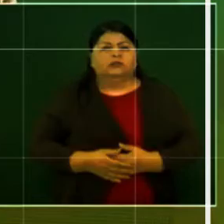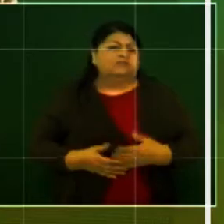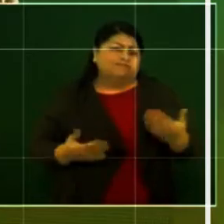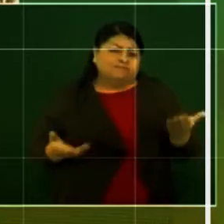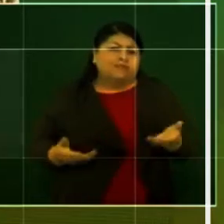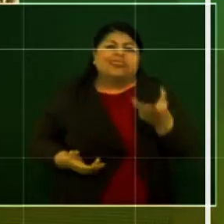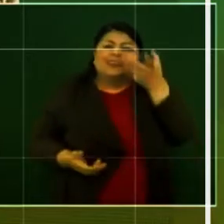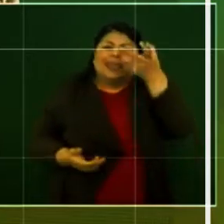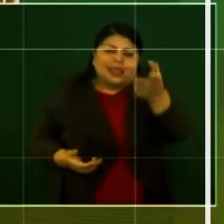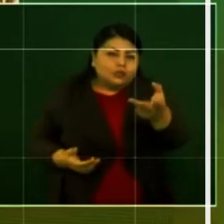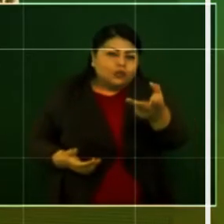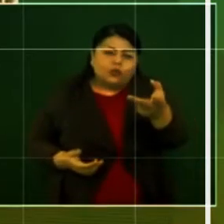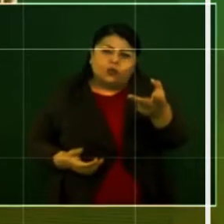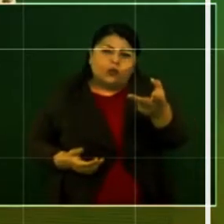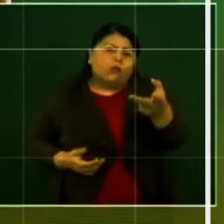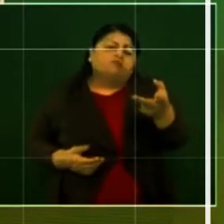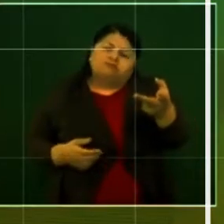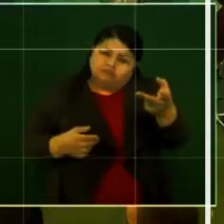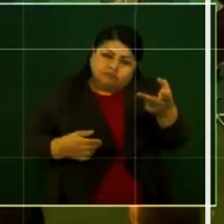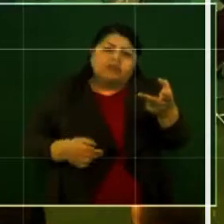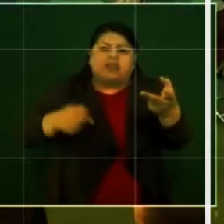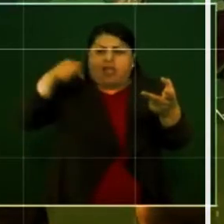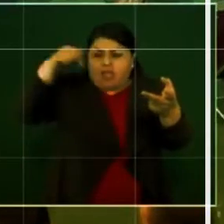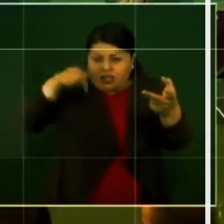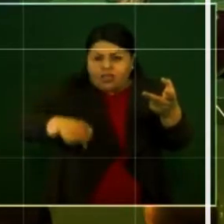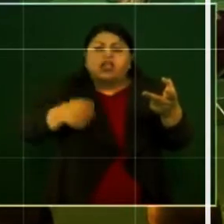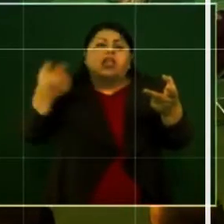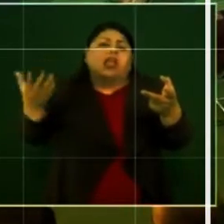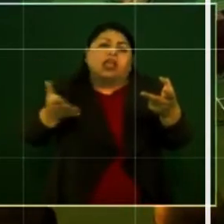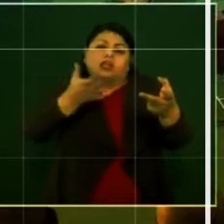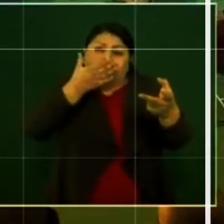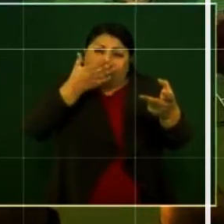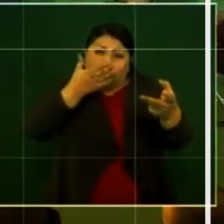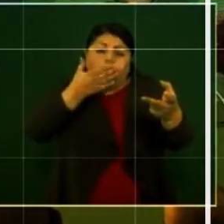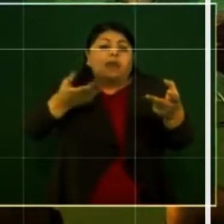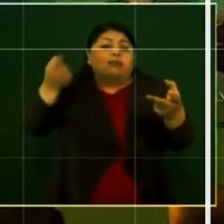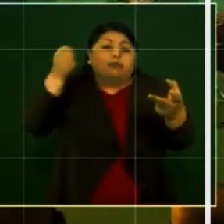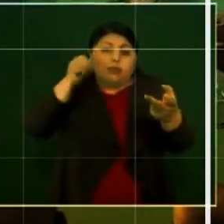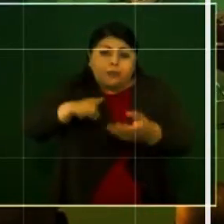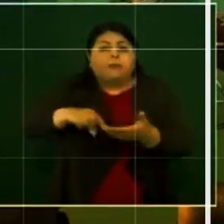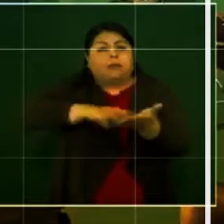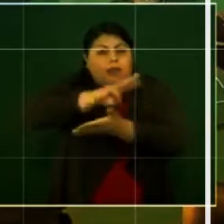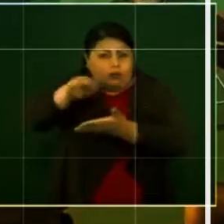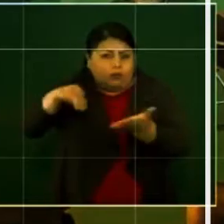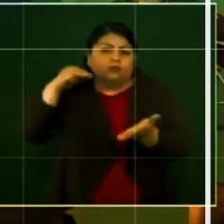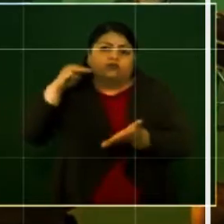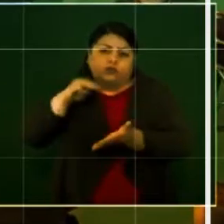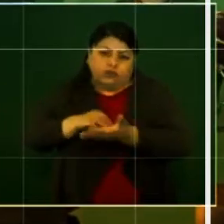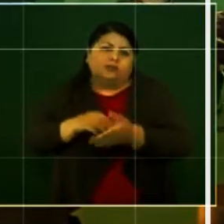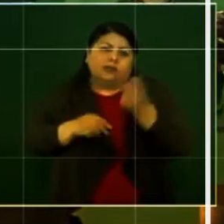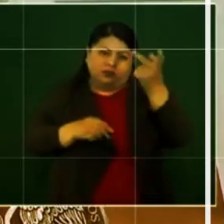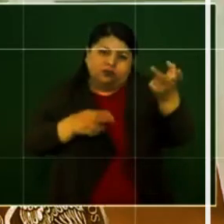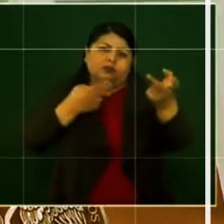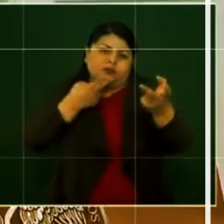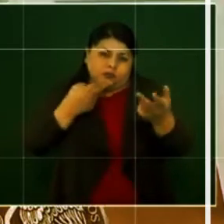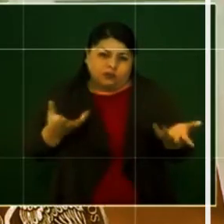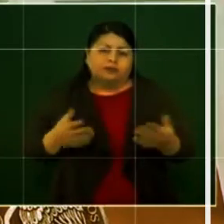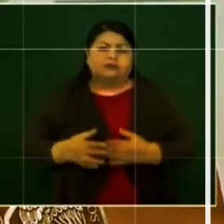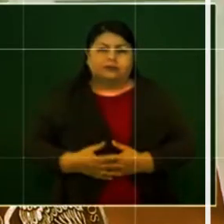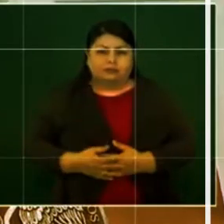aplica para Sonora y para los municipios de Sonora,